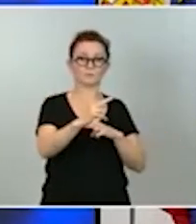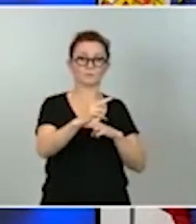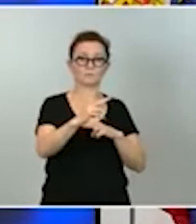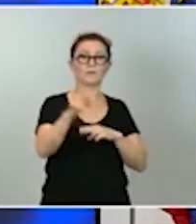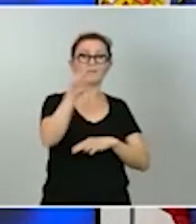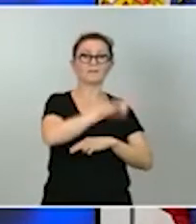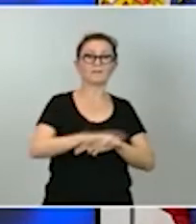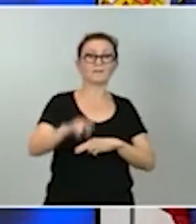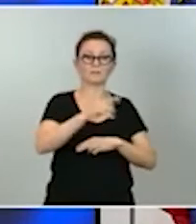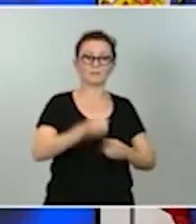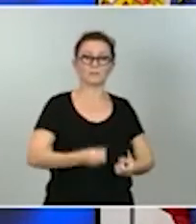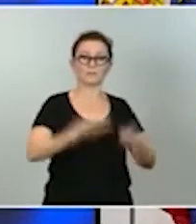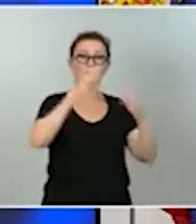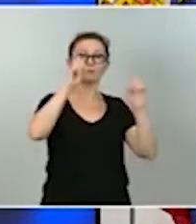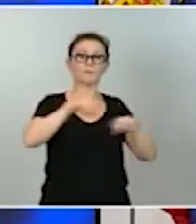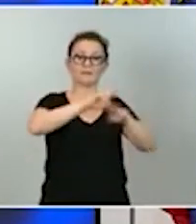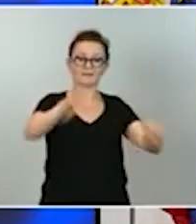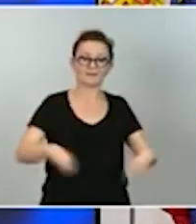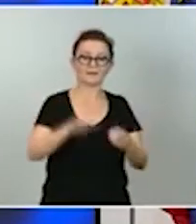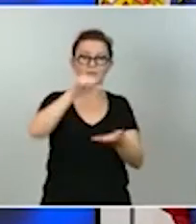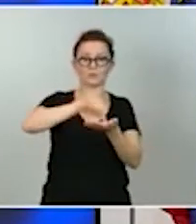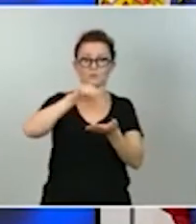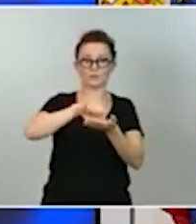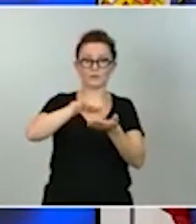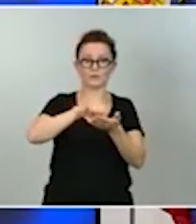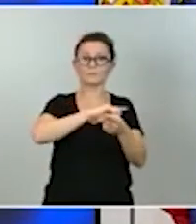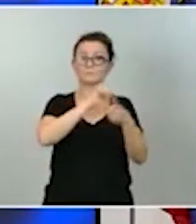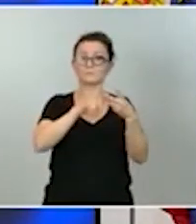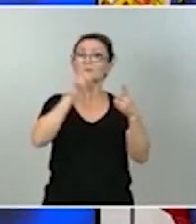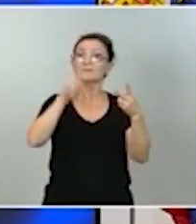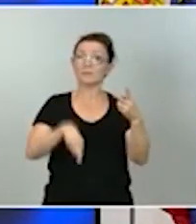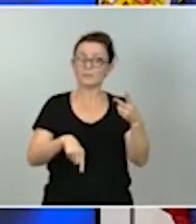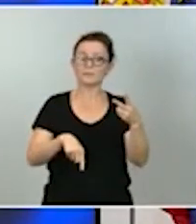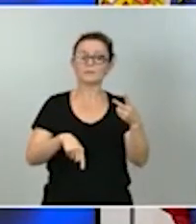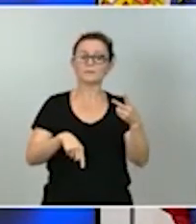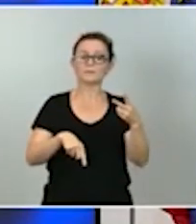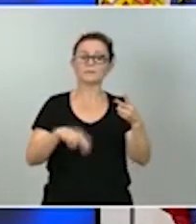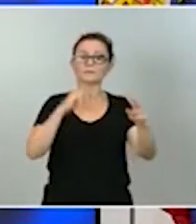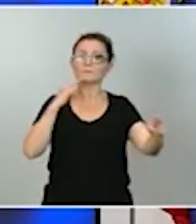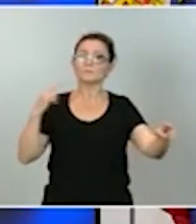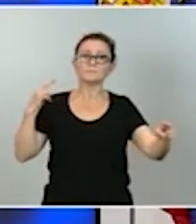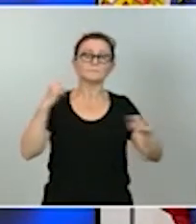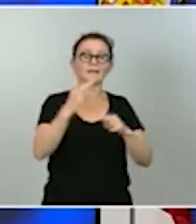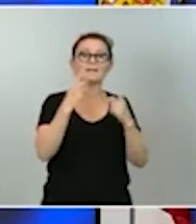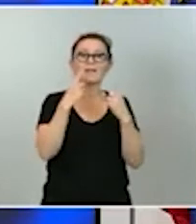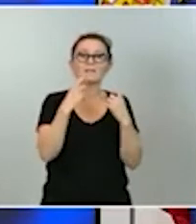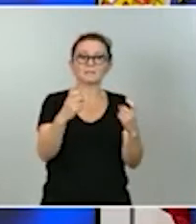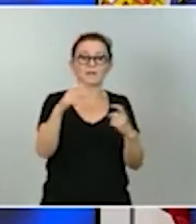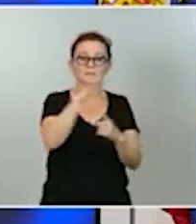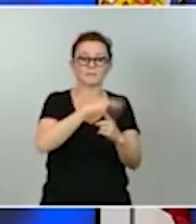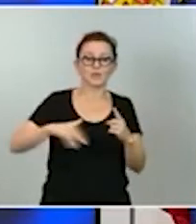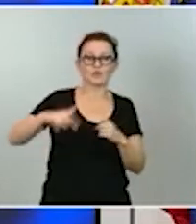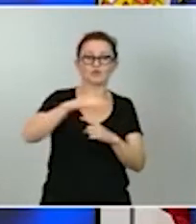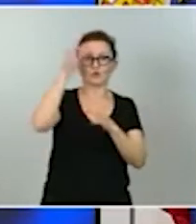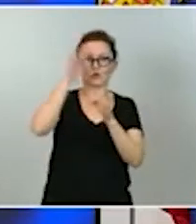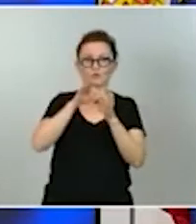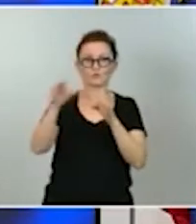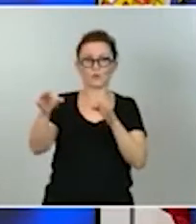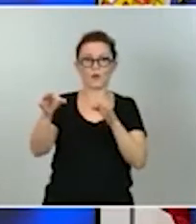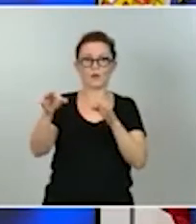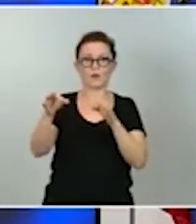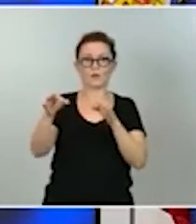regeneración urbana y en segundo lugar dar respuesta a las necesidades del entorno rural manteniendo población